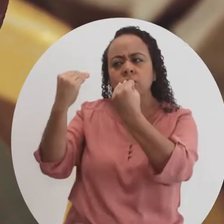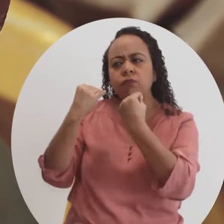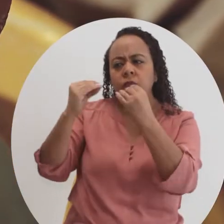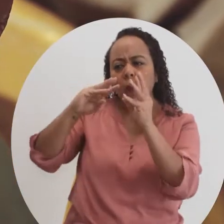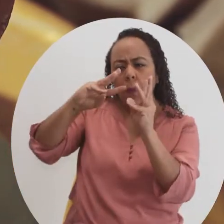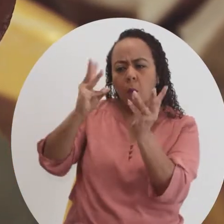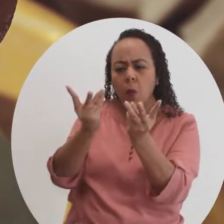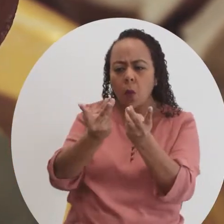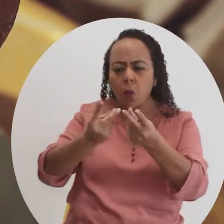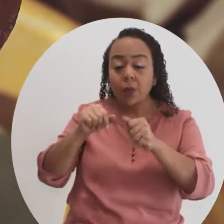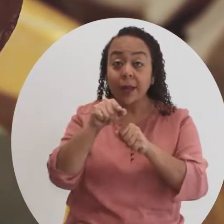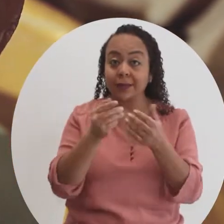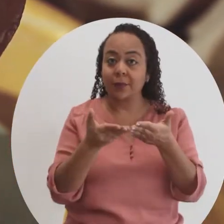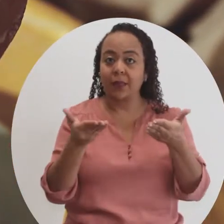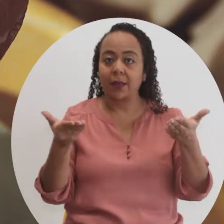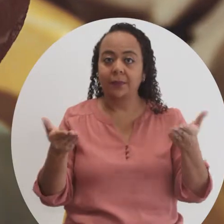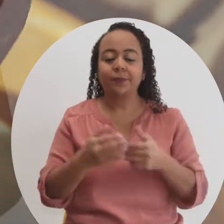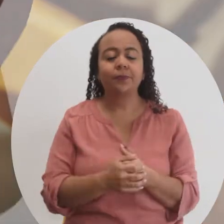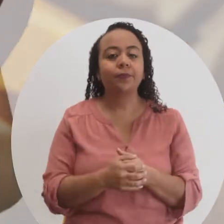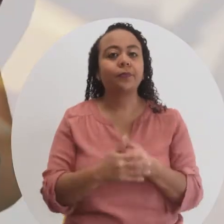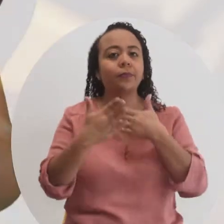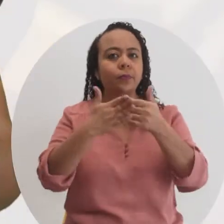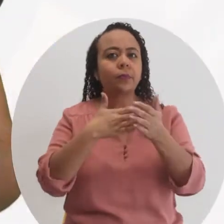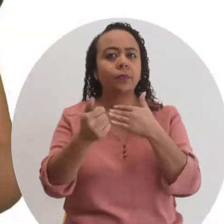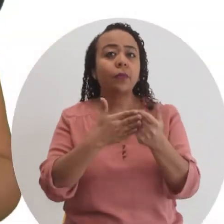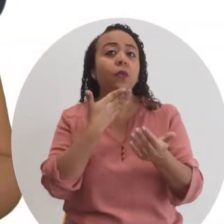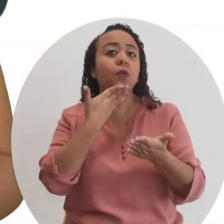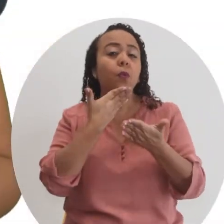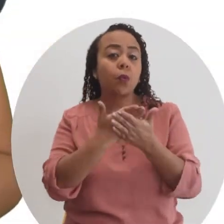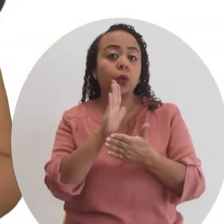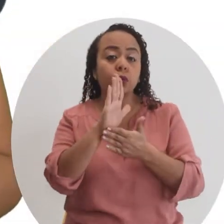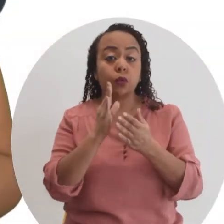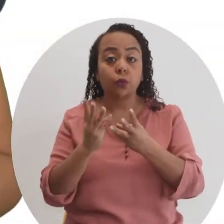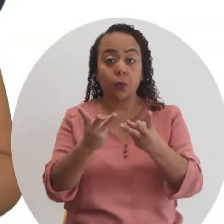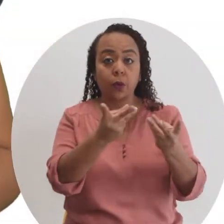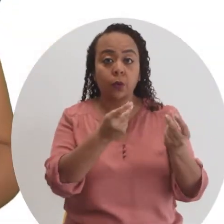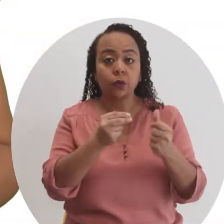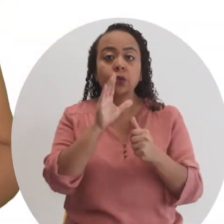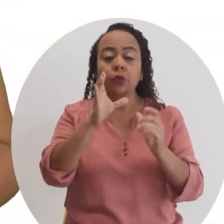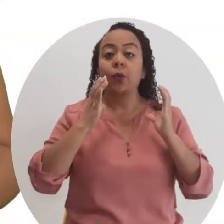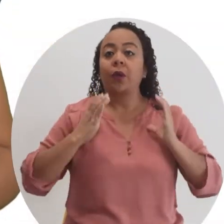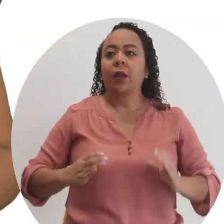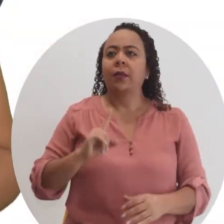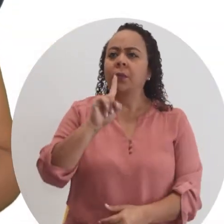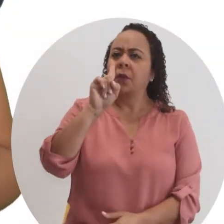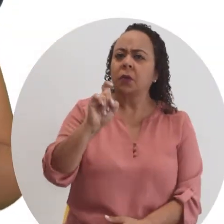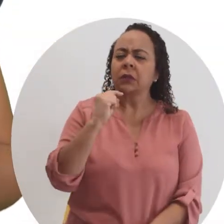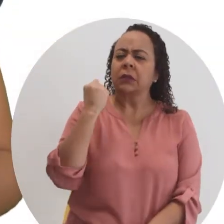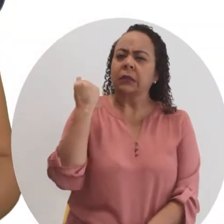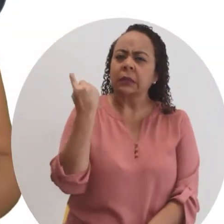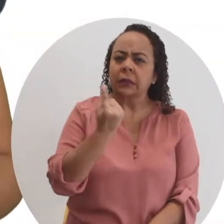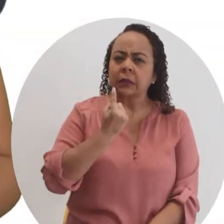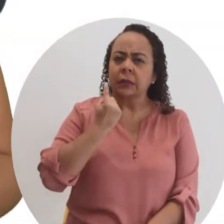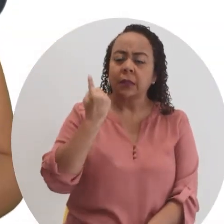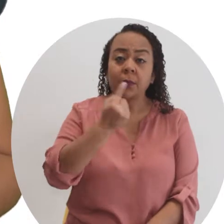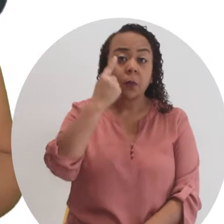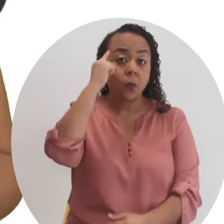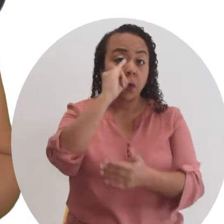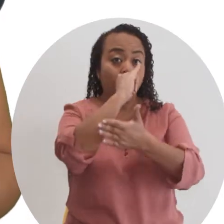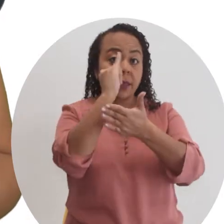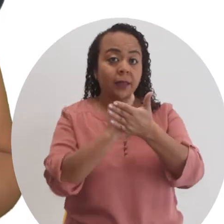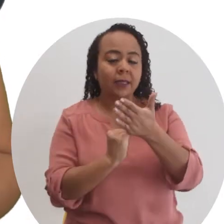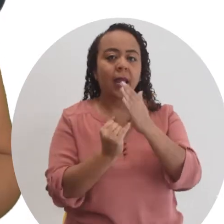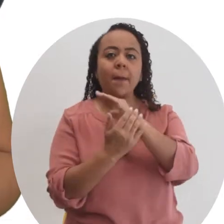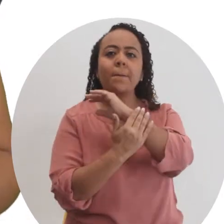le enseñó a moldear este material. A pesar de lo bueno de sus productos, su clientela le pregunta constantemente